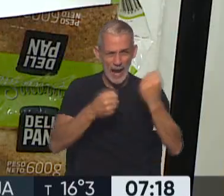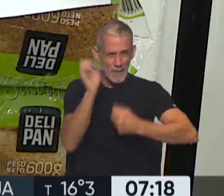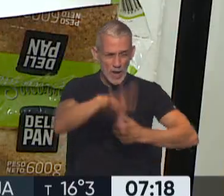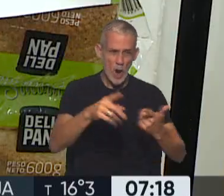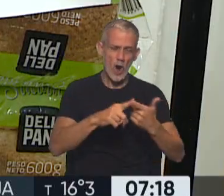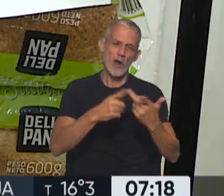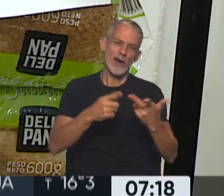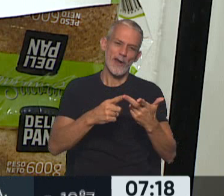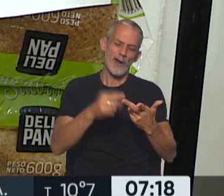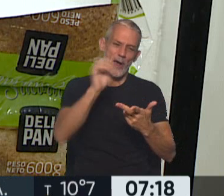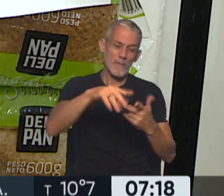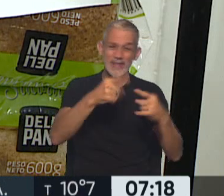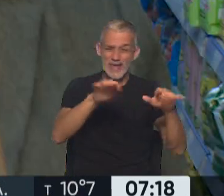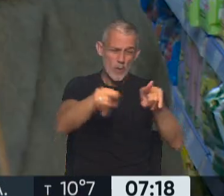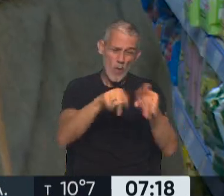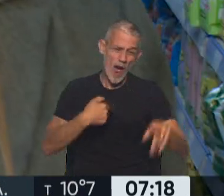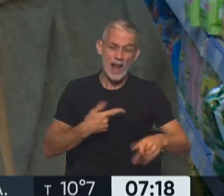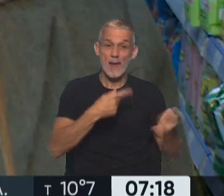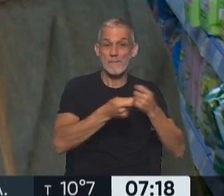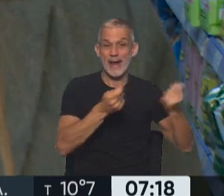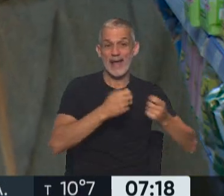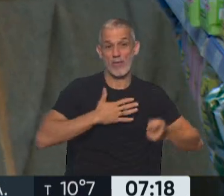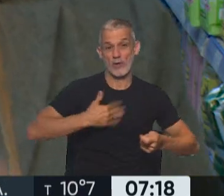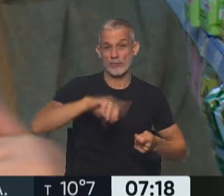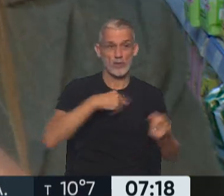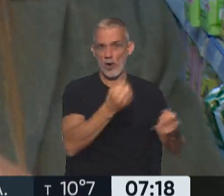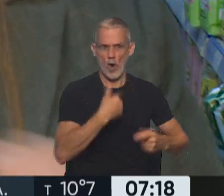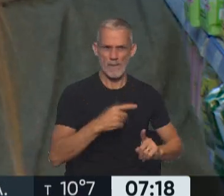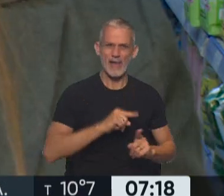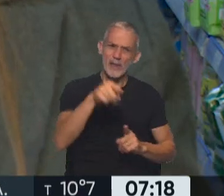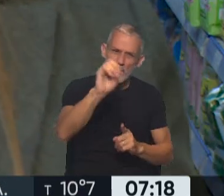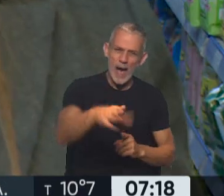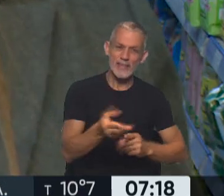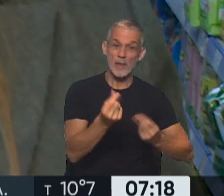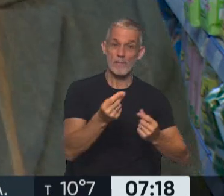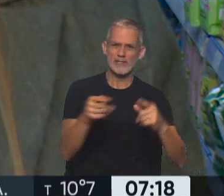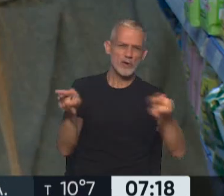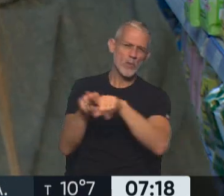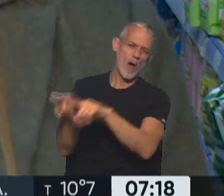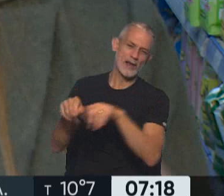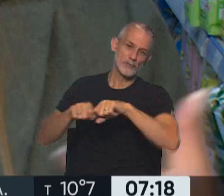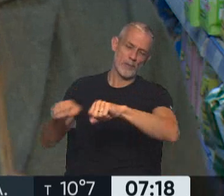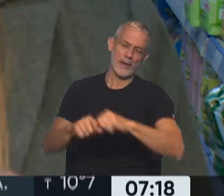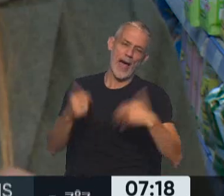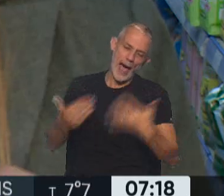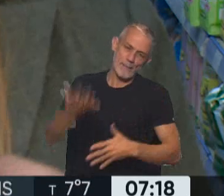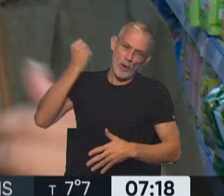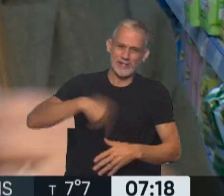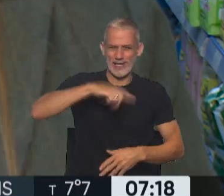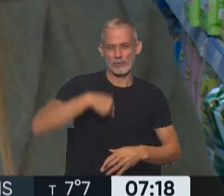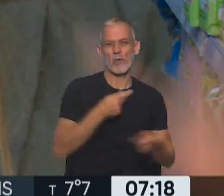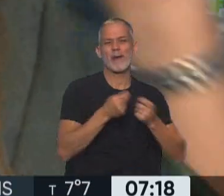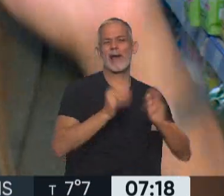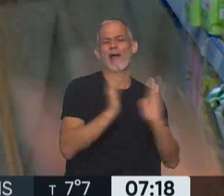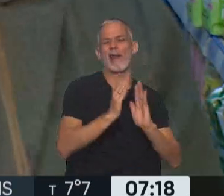mandar las unidades que venden igual que nosotros o menos que nosotros y tienen el mismo precio que las grandes cadenas. Claro, se aprovechan de nosotros porque